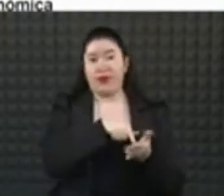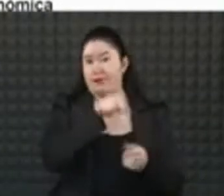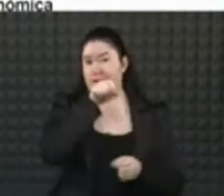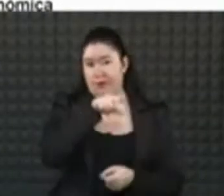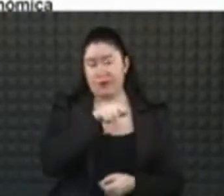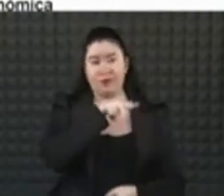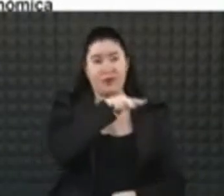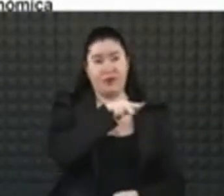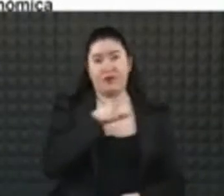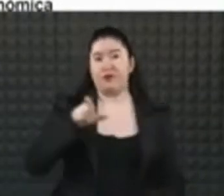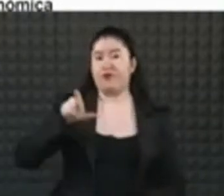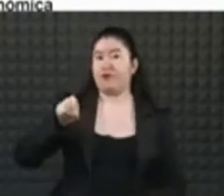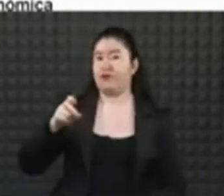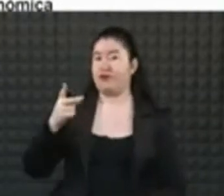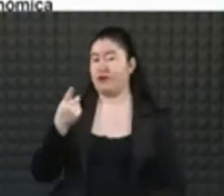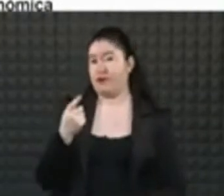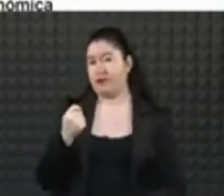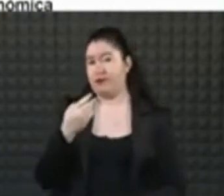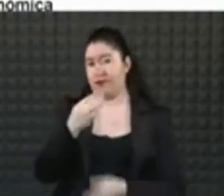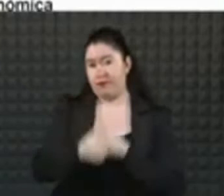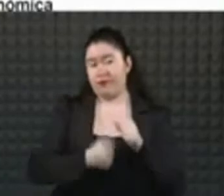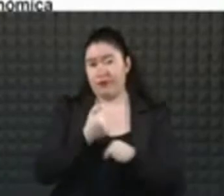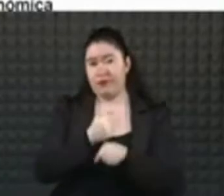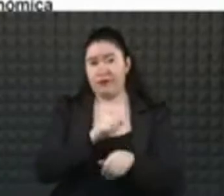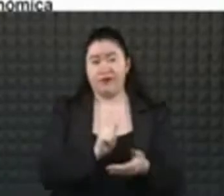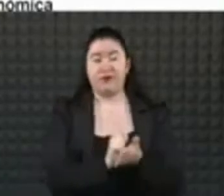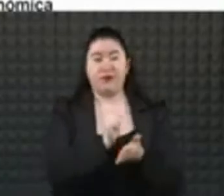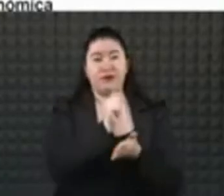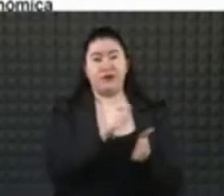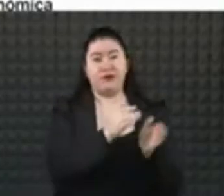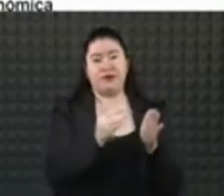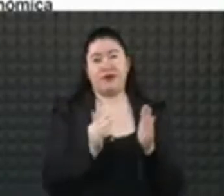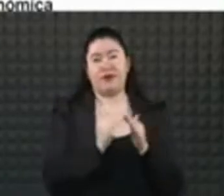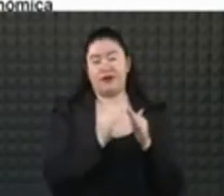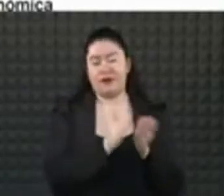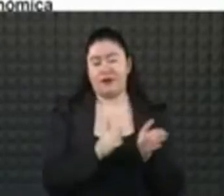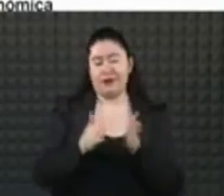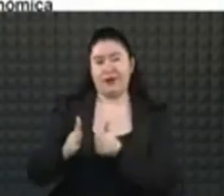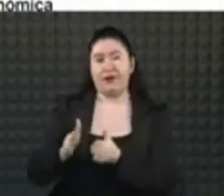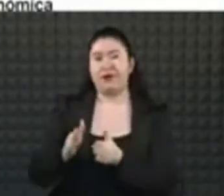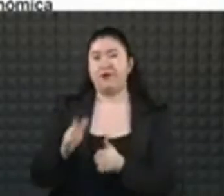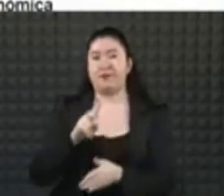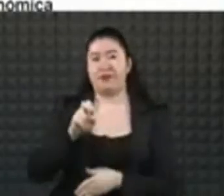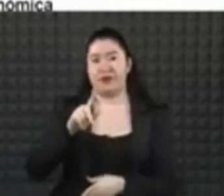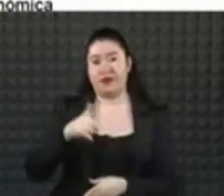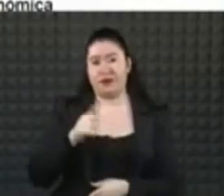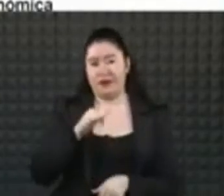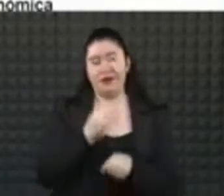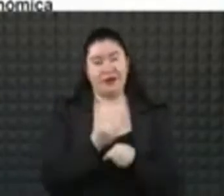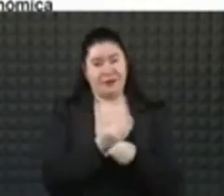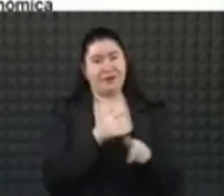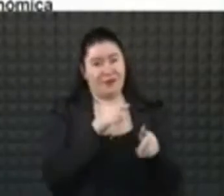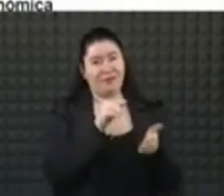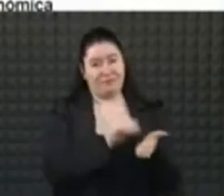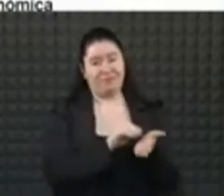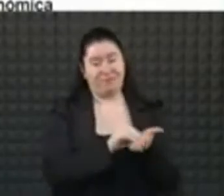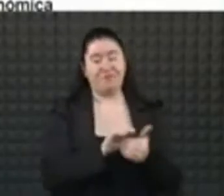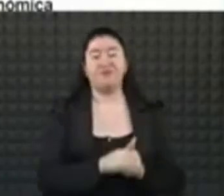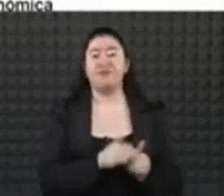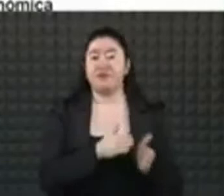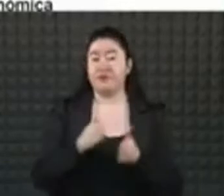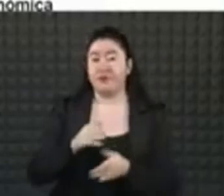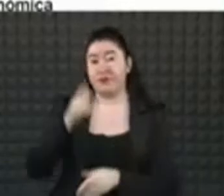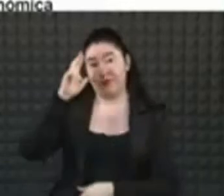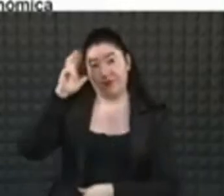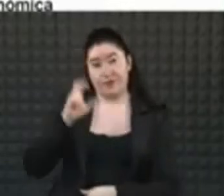años del martes al sábado. En Tláhuac es la Unidad Habitacional Militar del Vergel, que está de hecho aplicando a personas de Tláhuac esta semana. En Miguel Hidalgo, el Campo